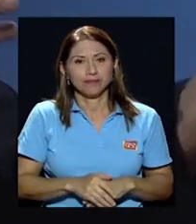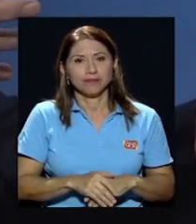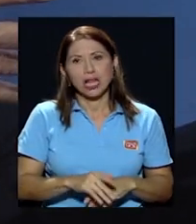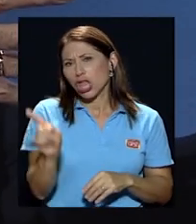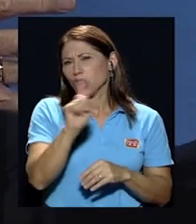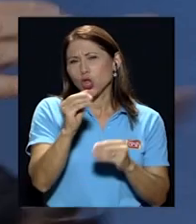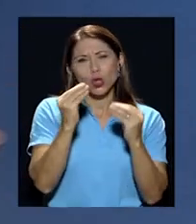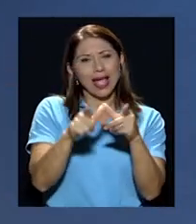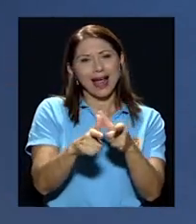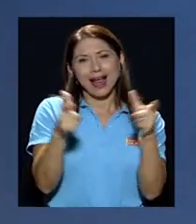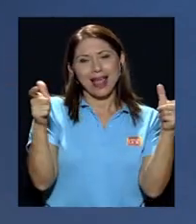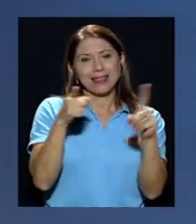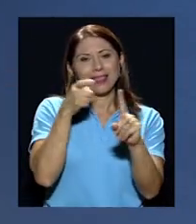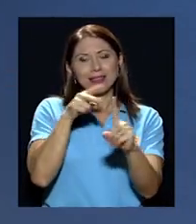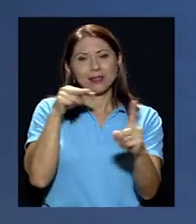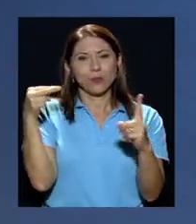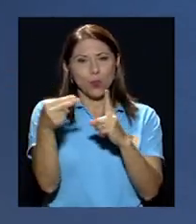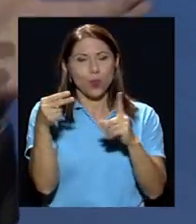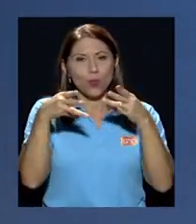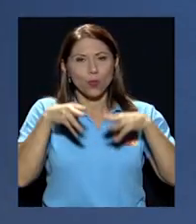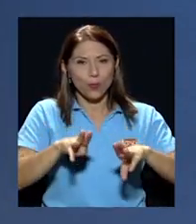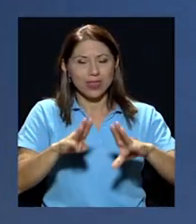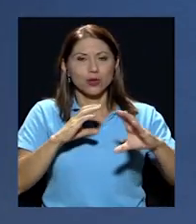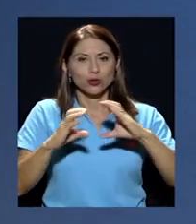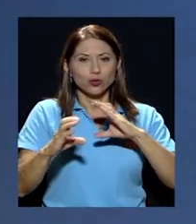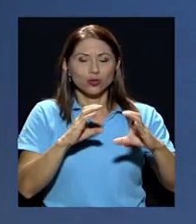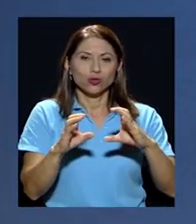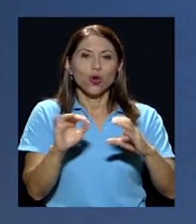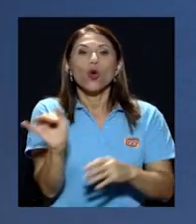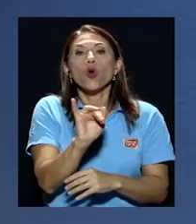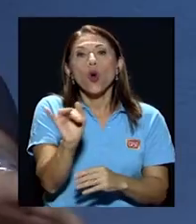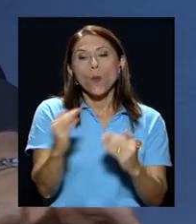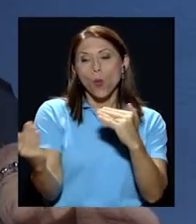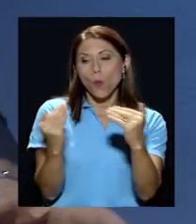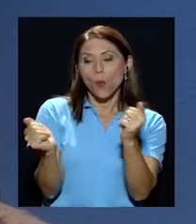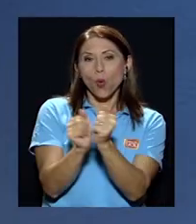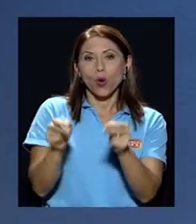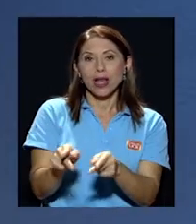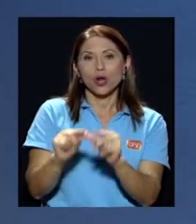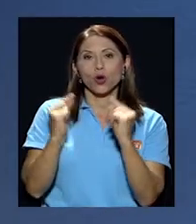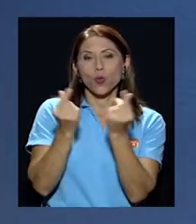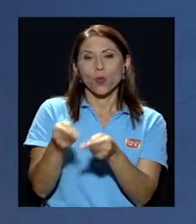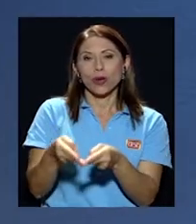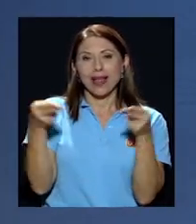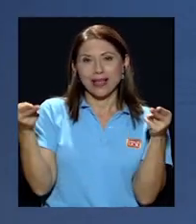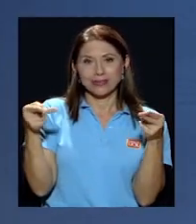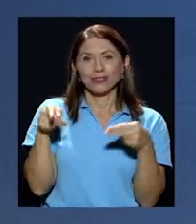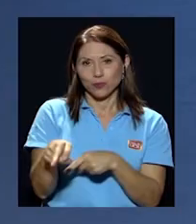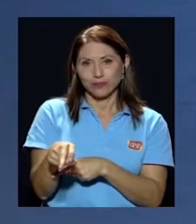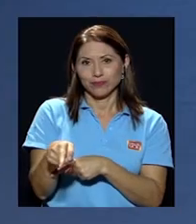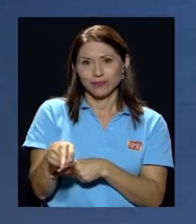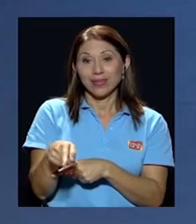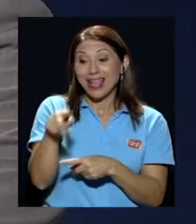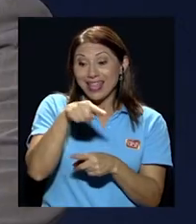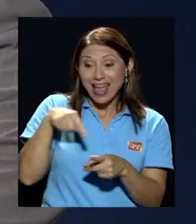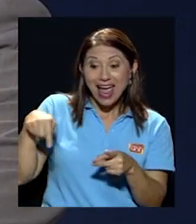grande desde el punto de vista de los medios como indiscutiblemente el grupo de nación alrededor del cual giran otros